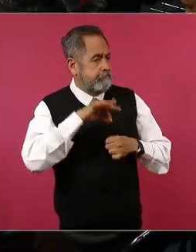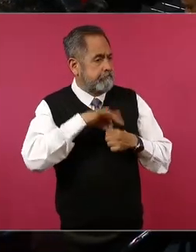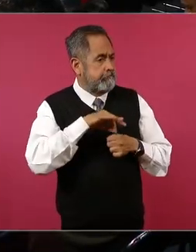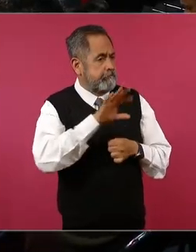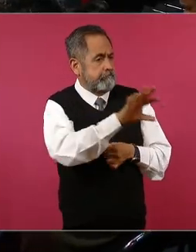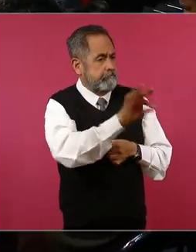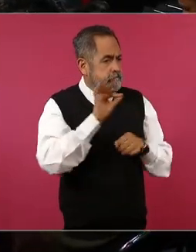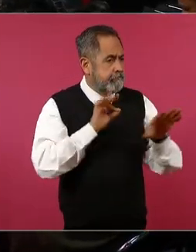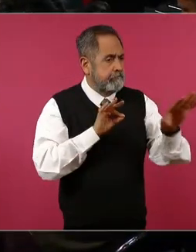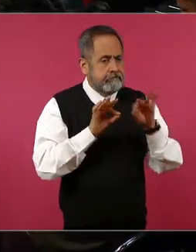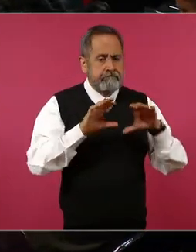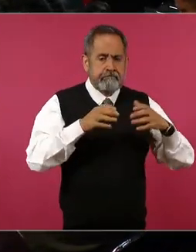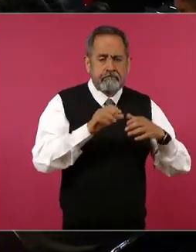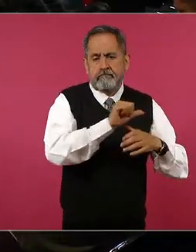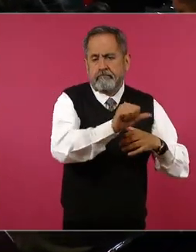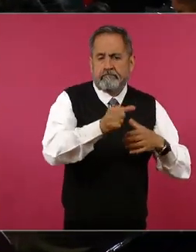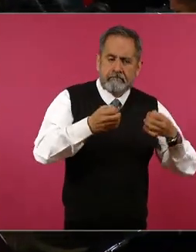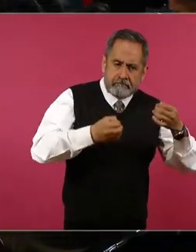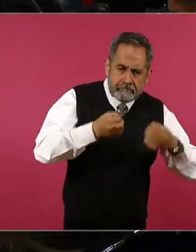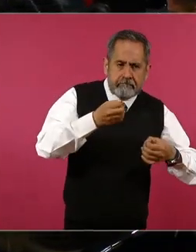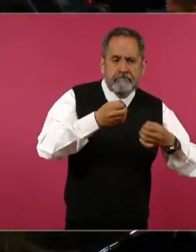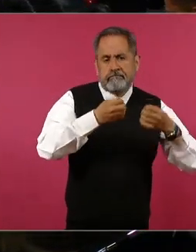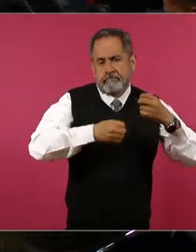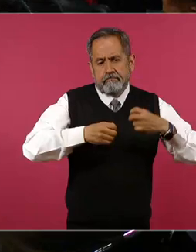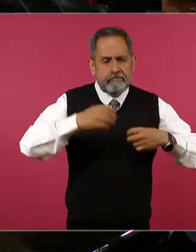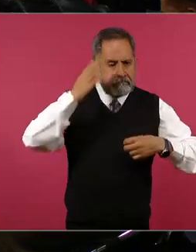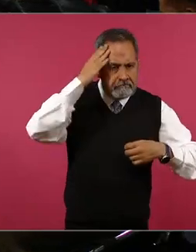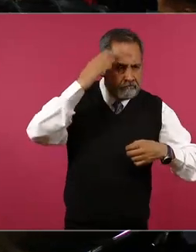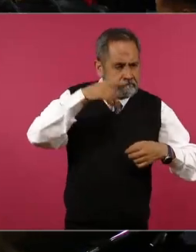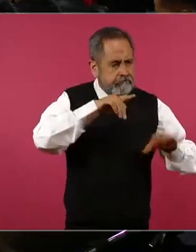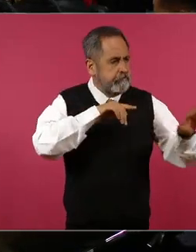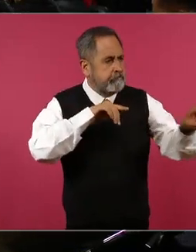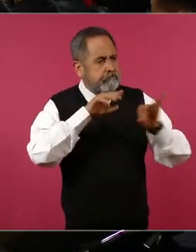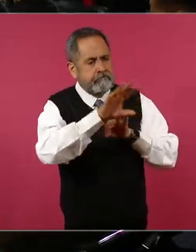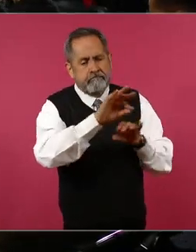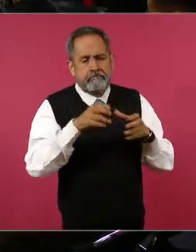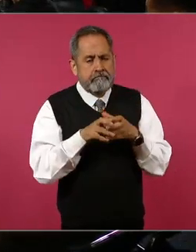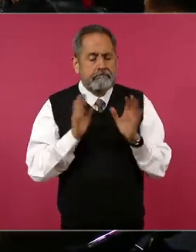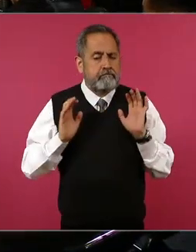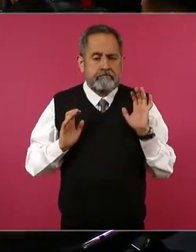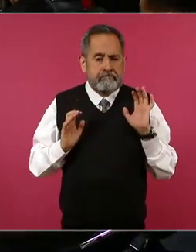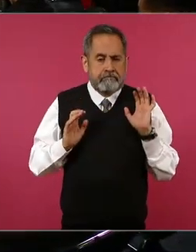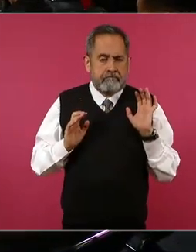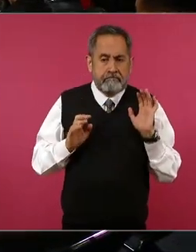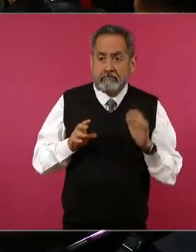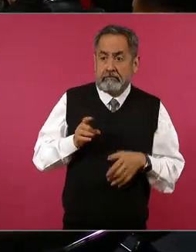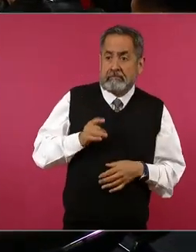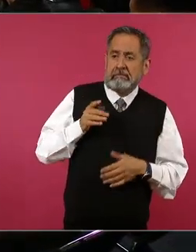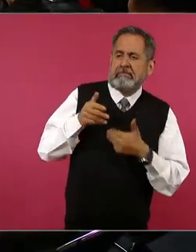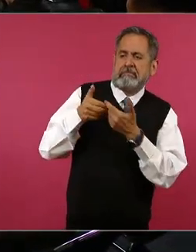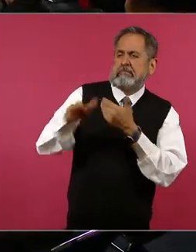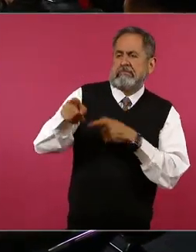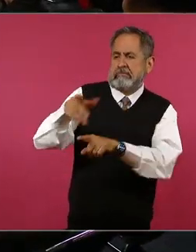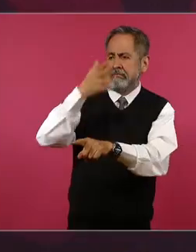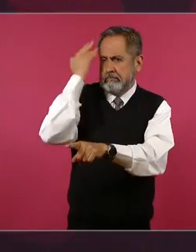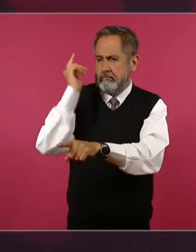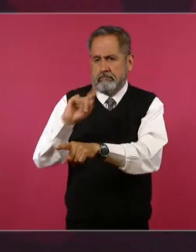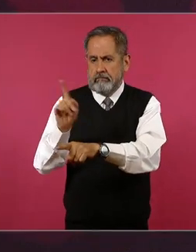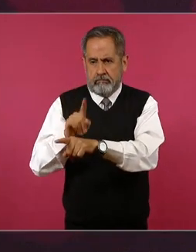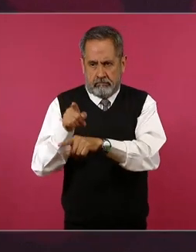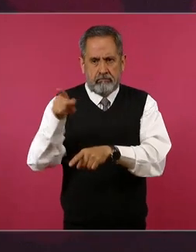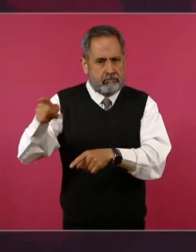a los jueces, a los magistrados, a los ministros y que no se menosprecie y que